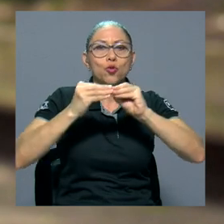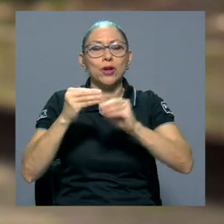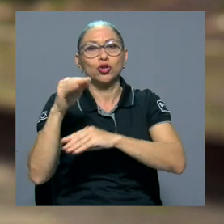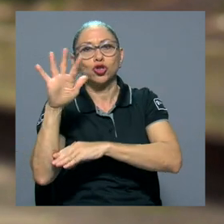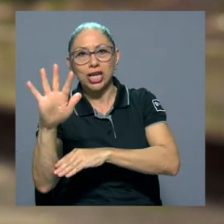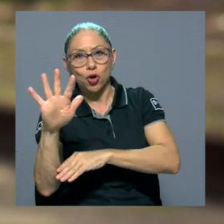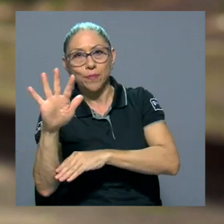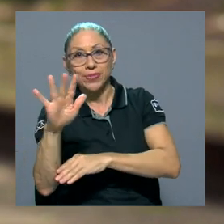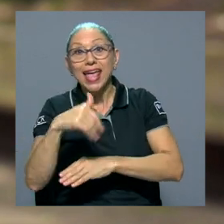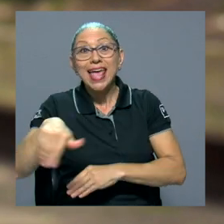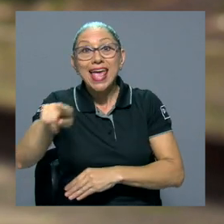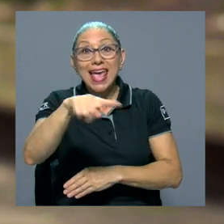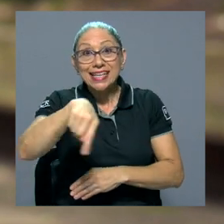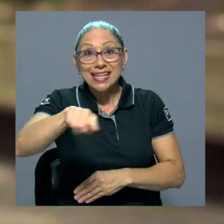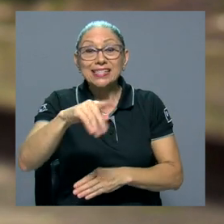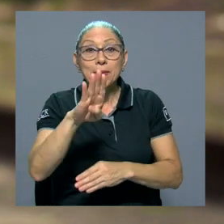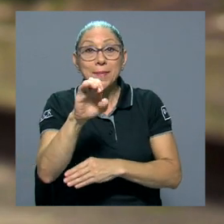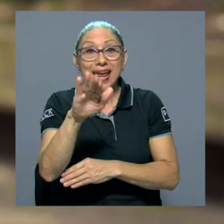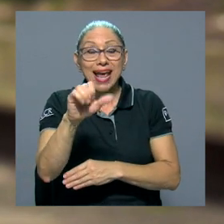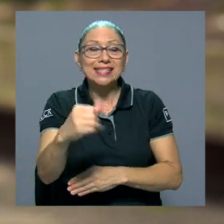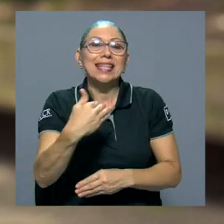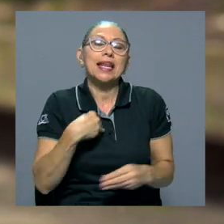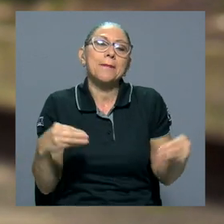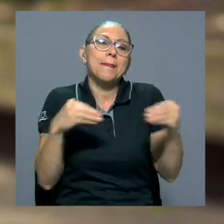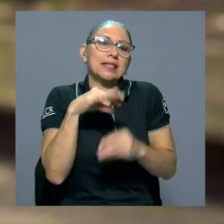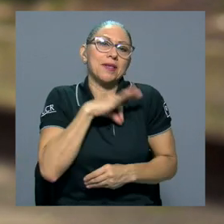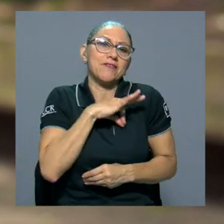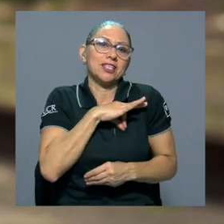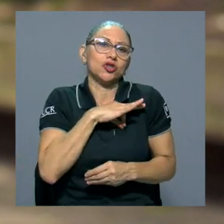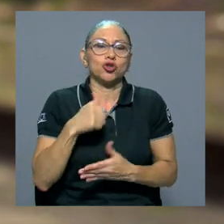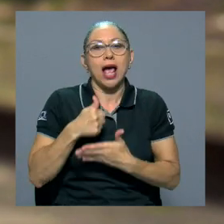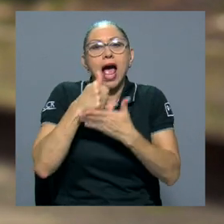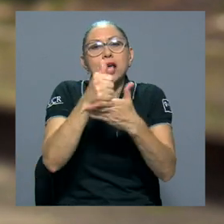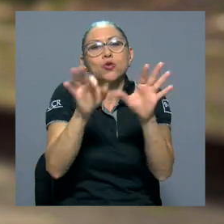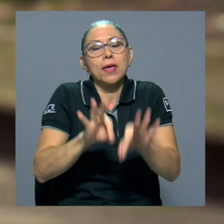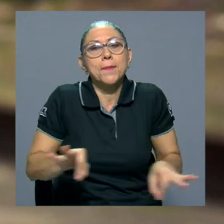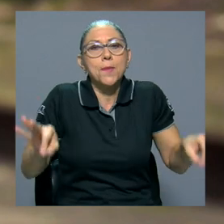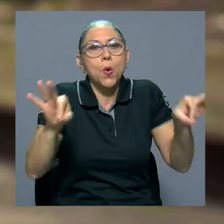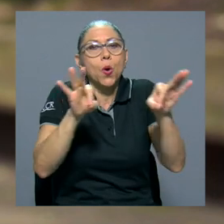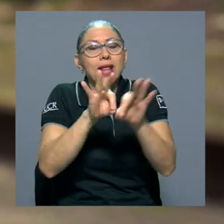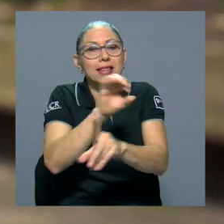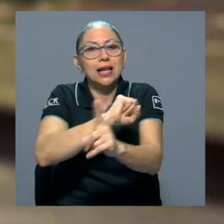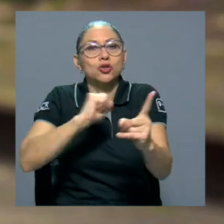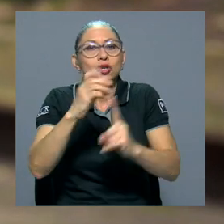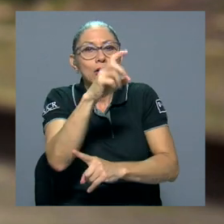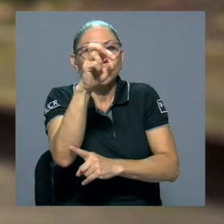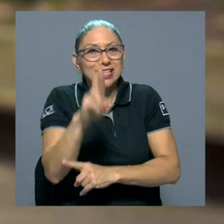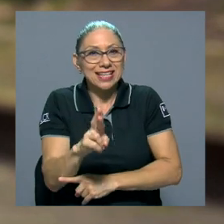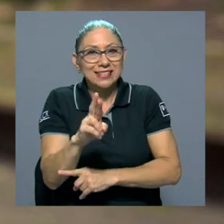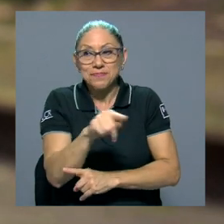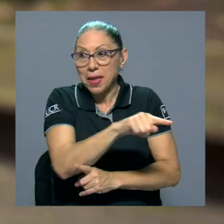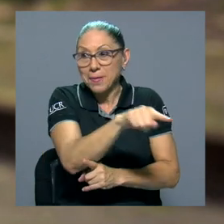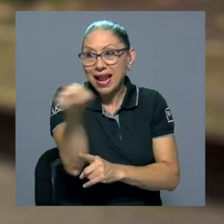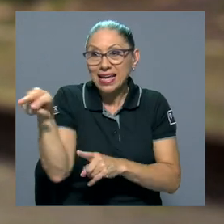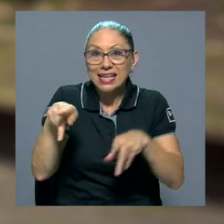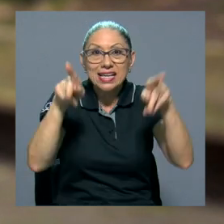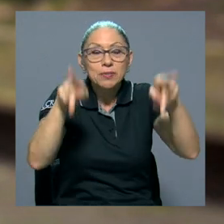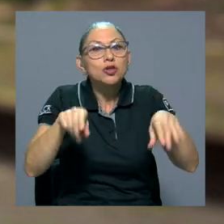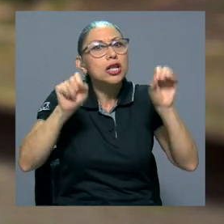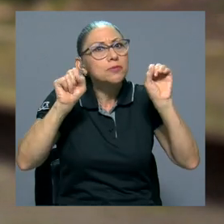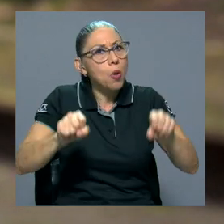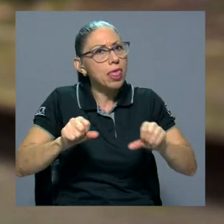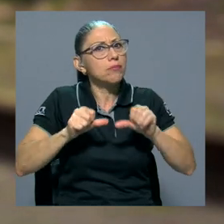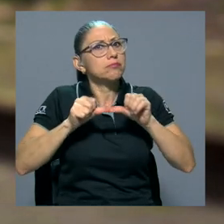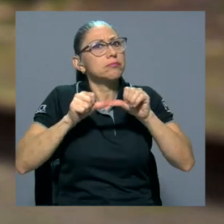beneficios y esto es una ayuda muy importante que da la Universidad de Costa Rica, a la sociedad costarricense para que estas personas puedan tener